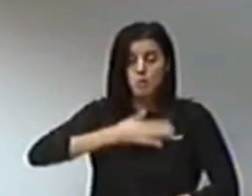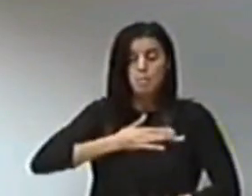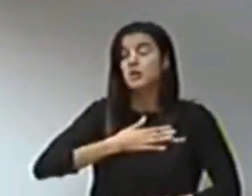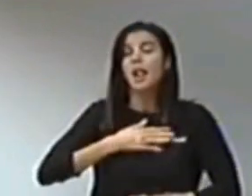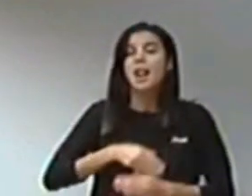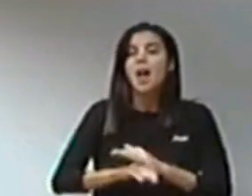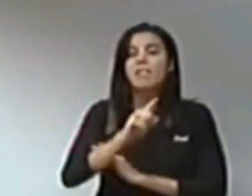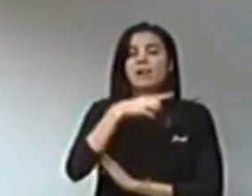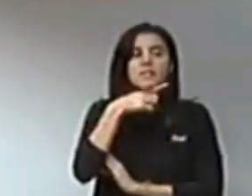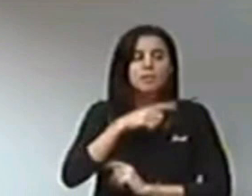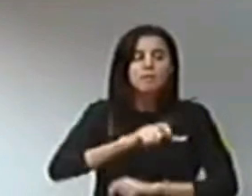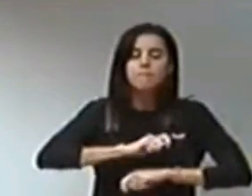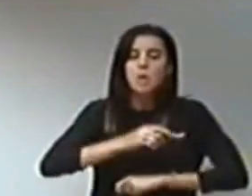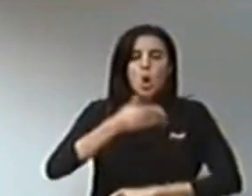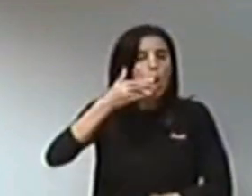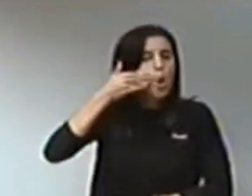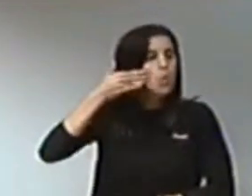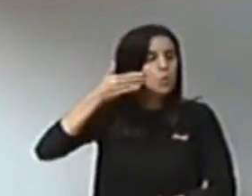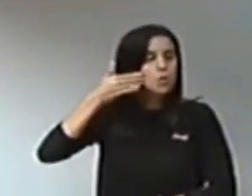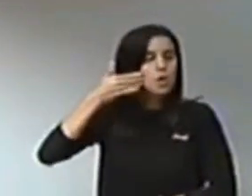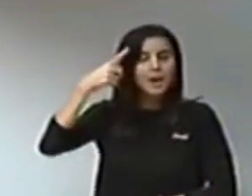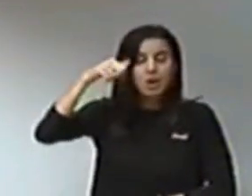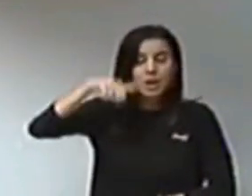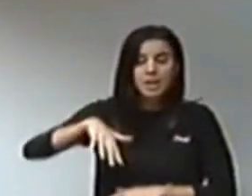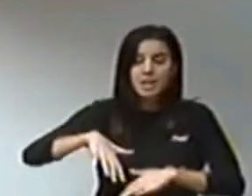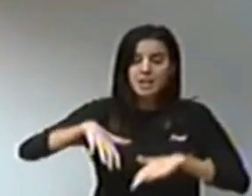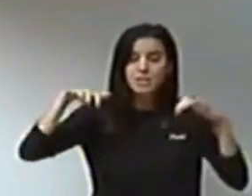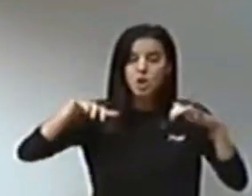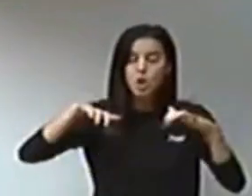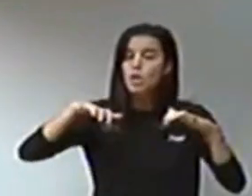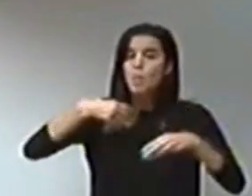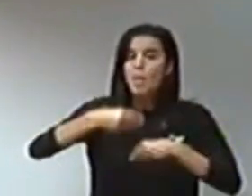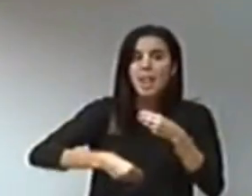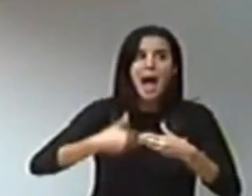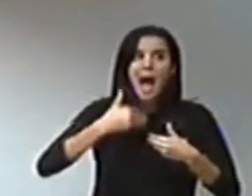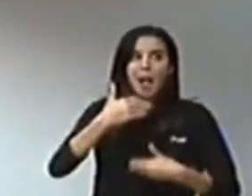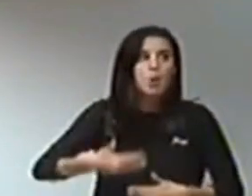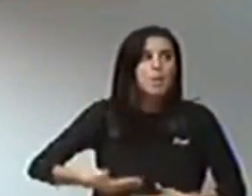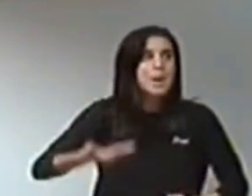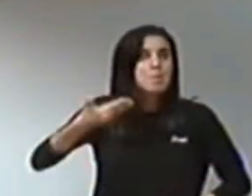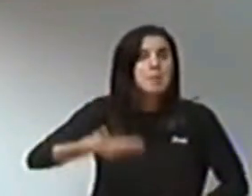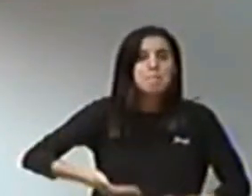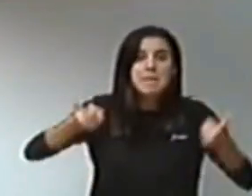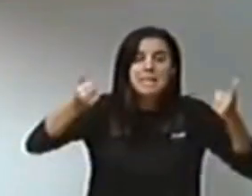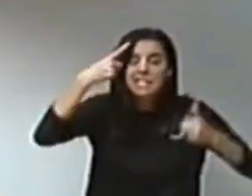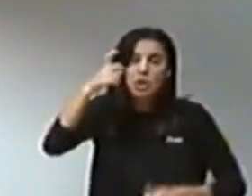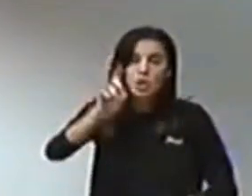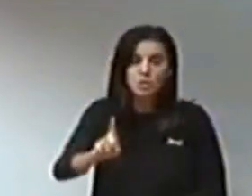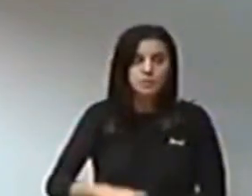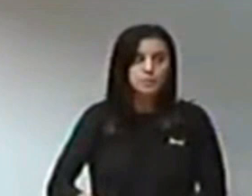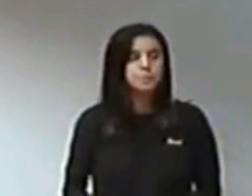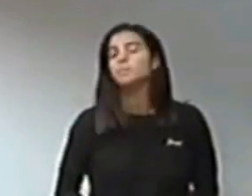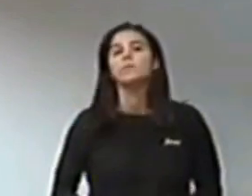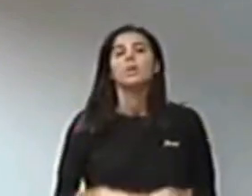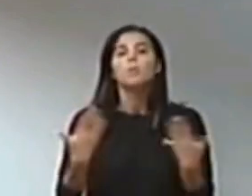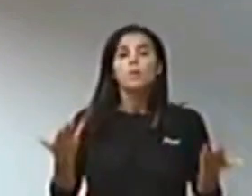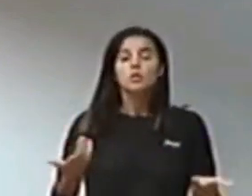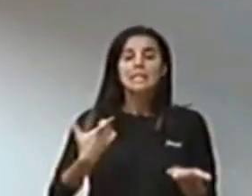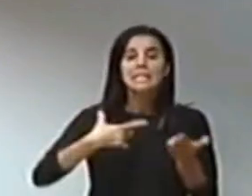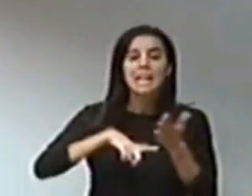nada más importante en estas cortes. Por eso, esta ley de protección y promoción del palmeral